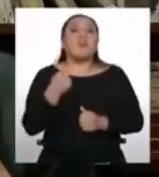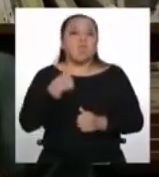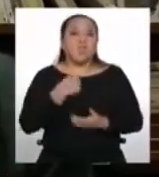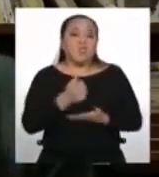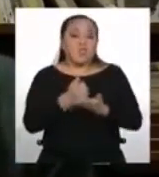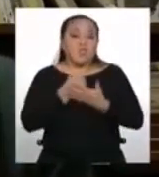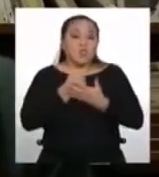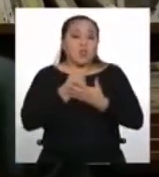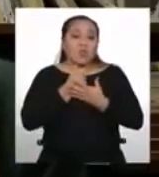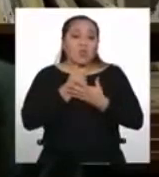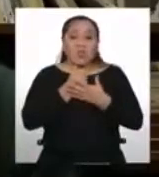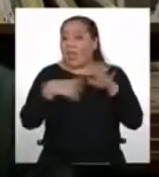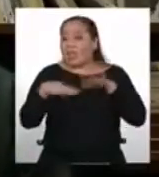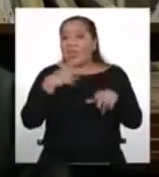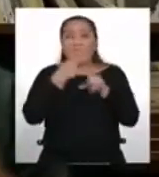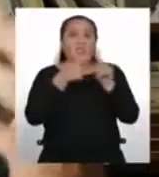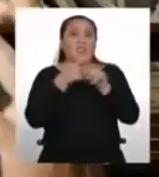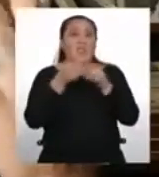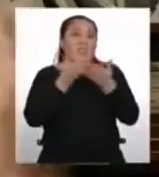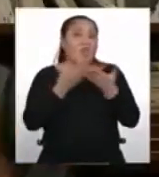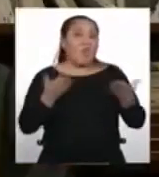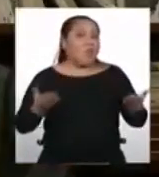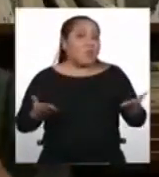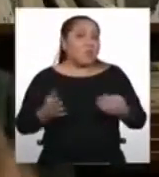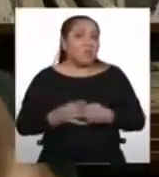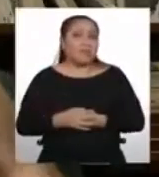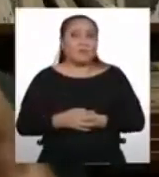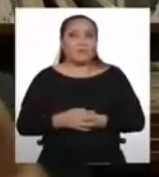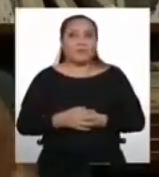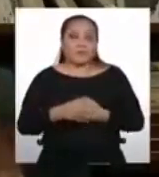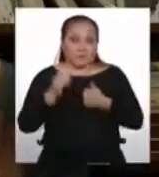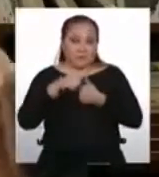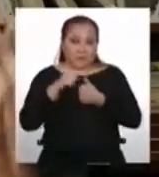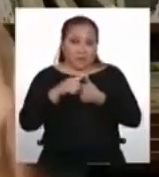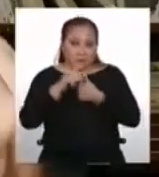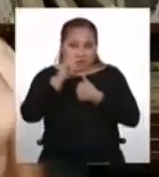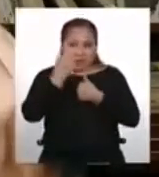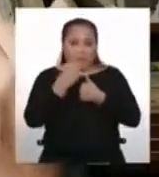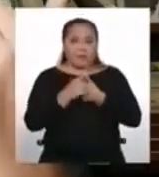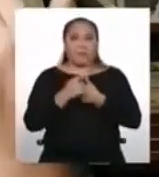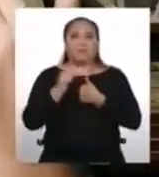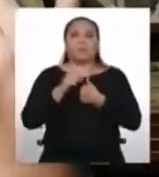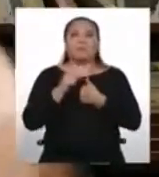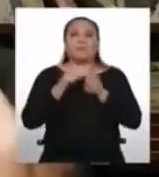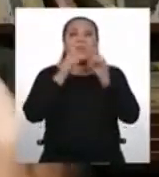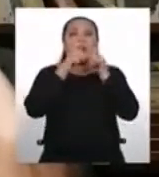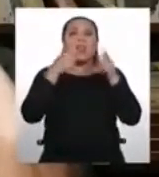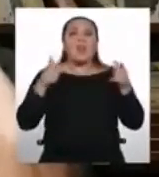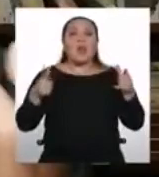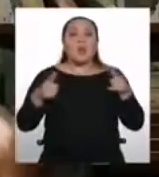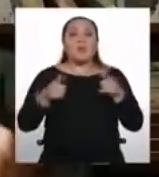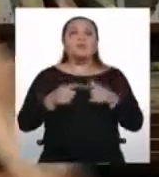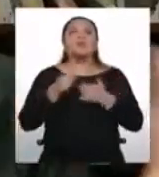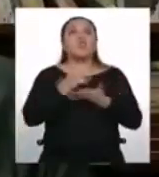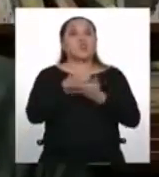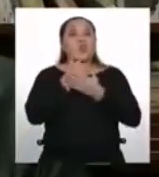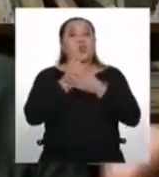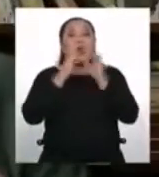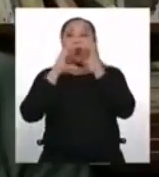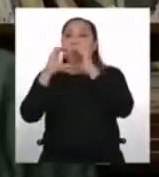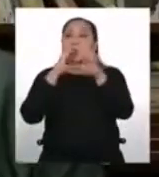cosas que con otras lenguas no podemos hacer. Vamos a ver el primer caso. Las lenguas se mantienen porque nos sirven para comunicarnos.